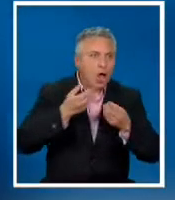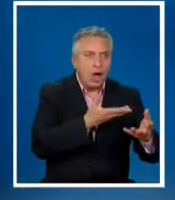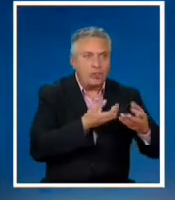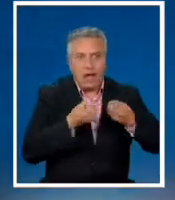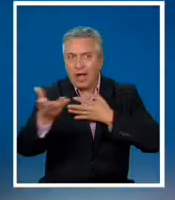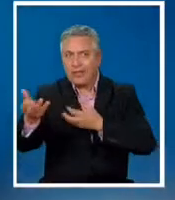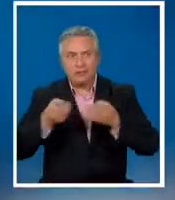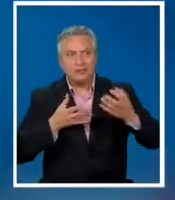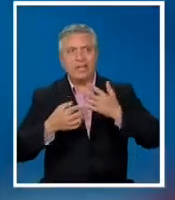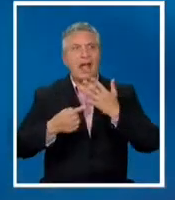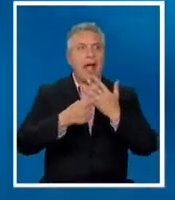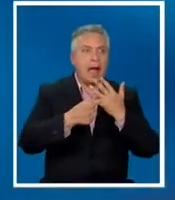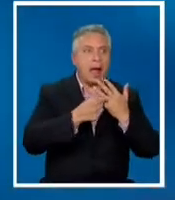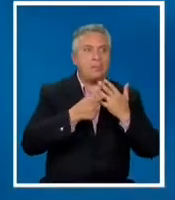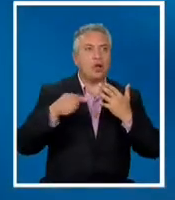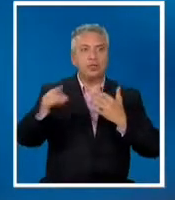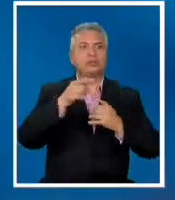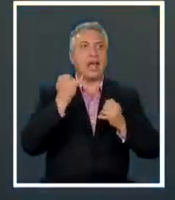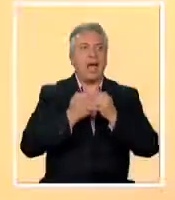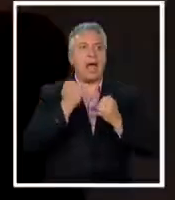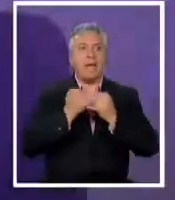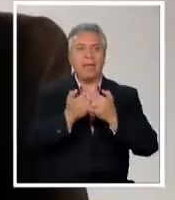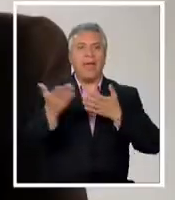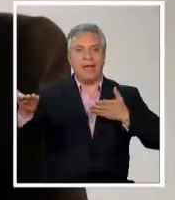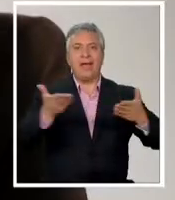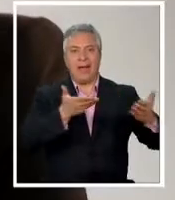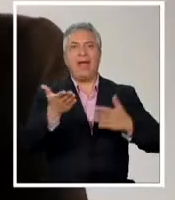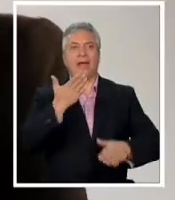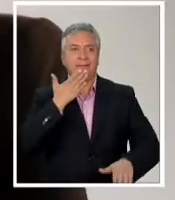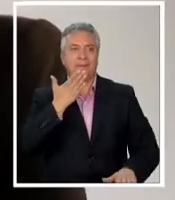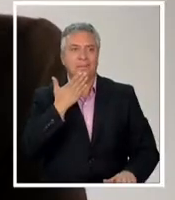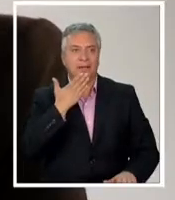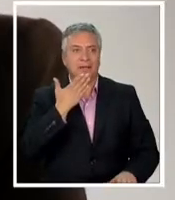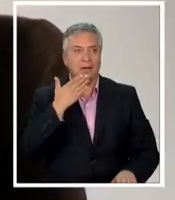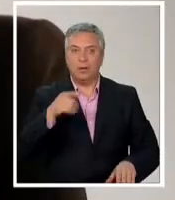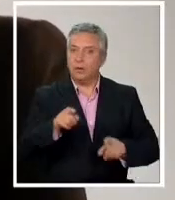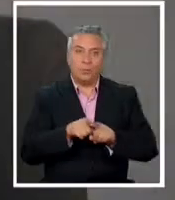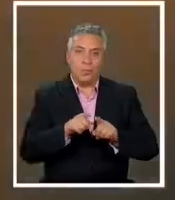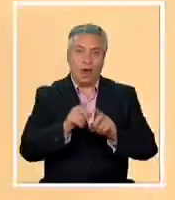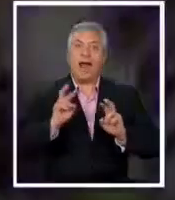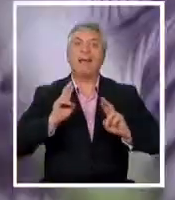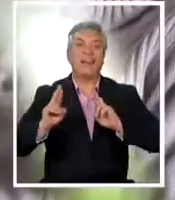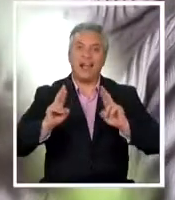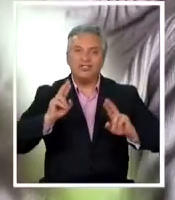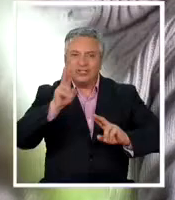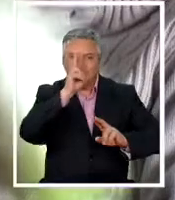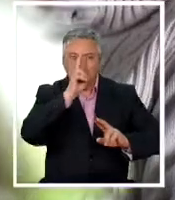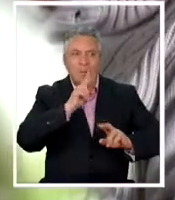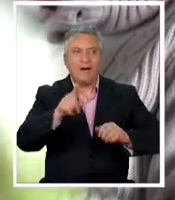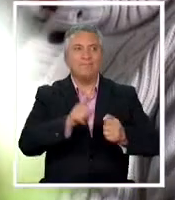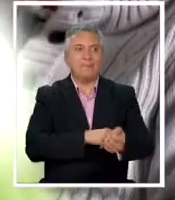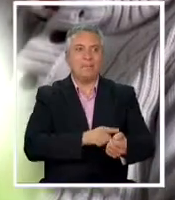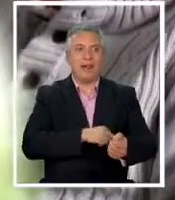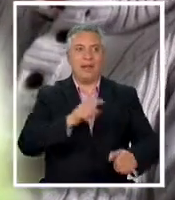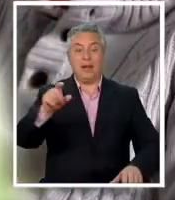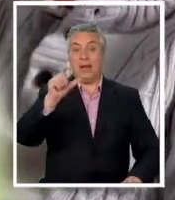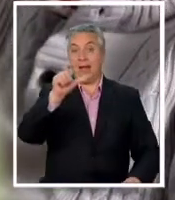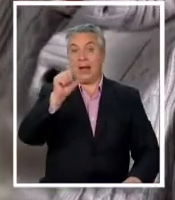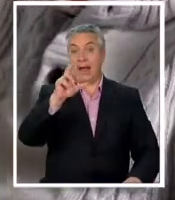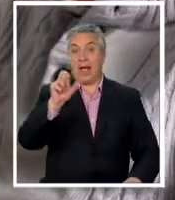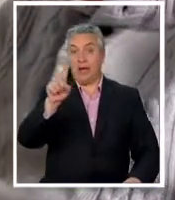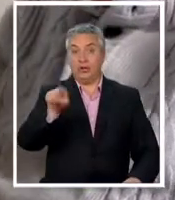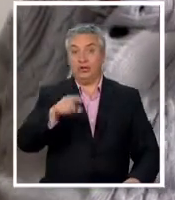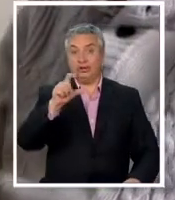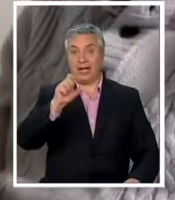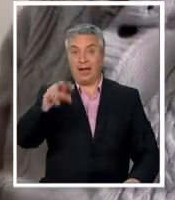las esposas también eran amigas entonces yo creo que fue una relación más familiar Carlos Campos Negro era